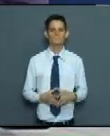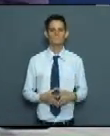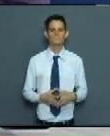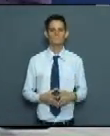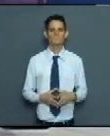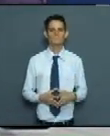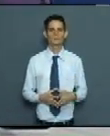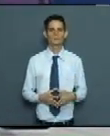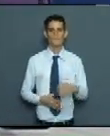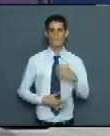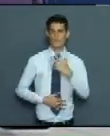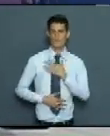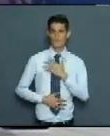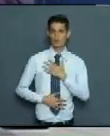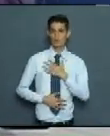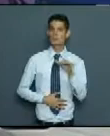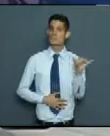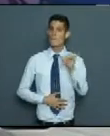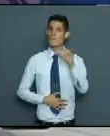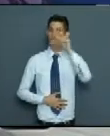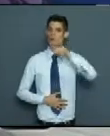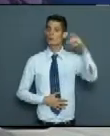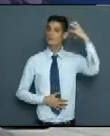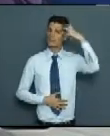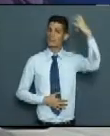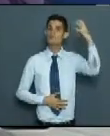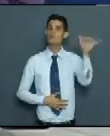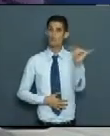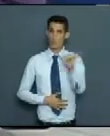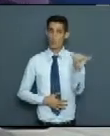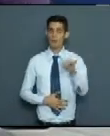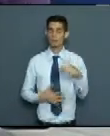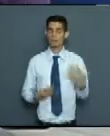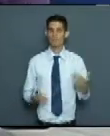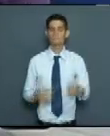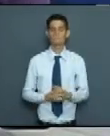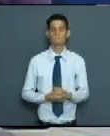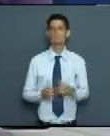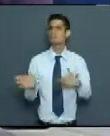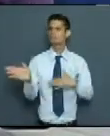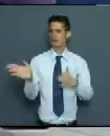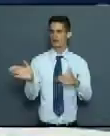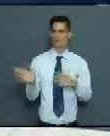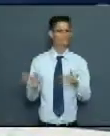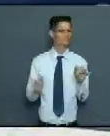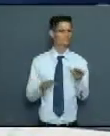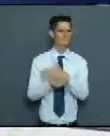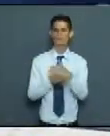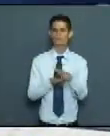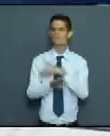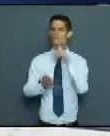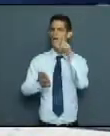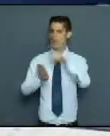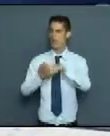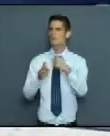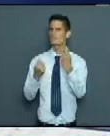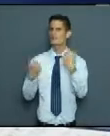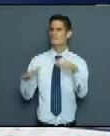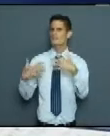del particular, hablo también del estatal, porque ustedes han detectado también empresas estatales, no es así, violando precios. Sí, nosotros también